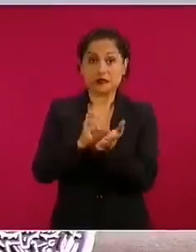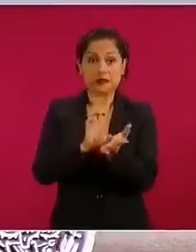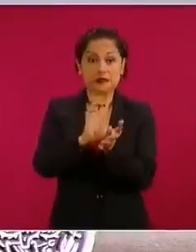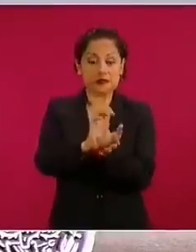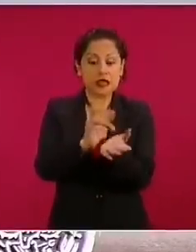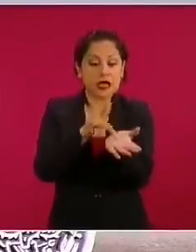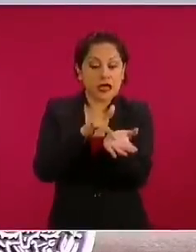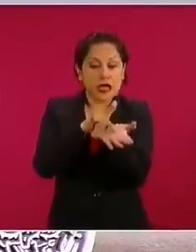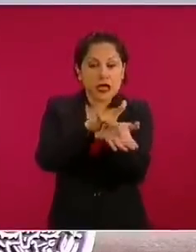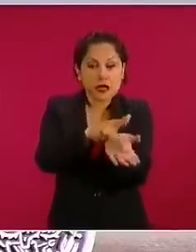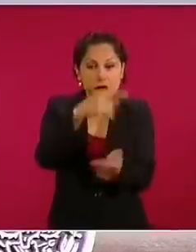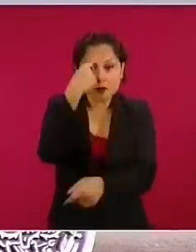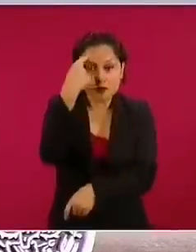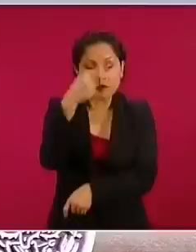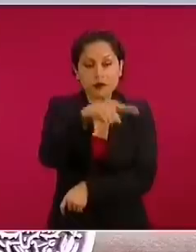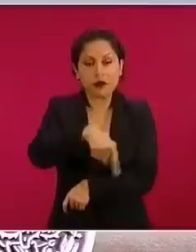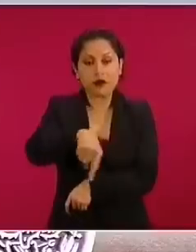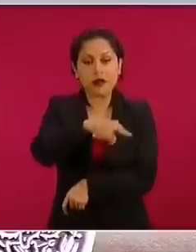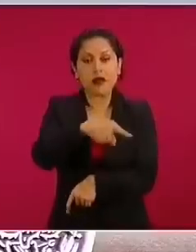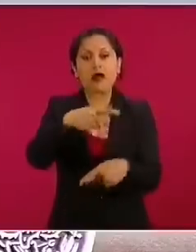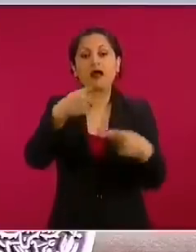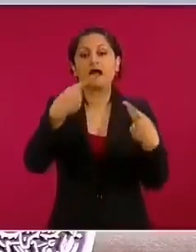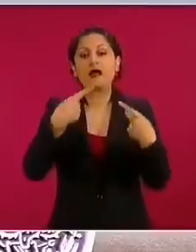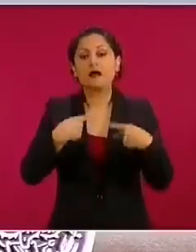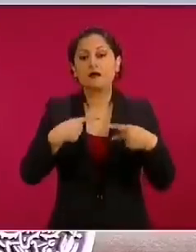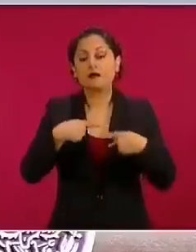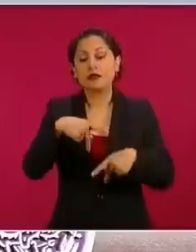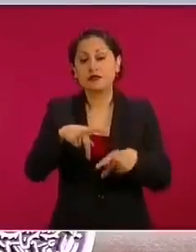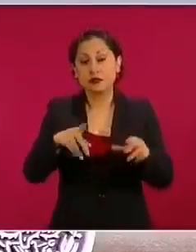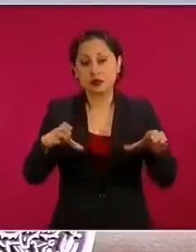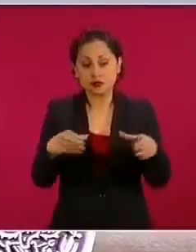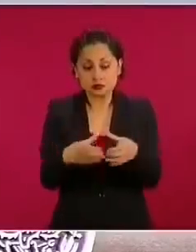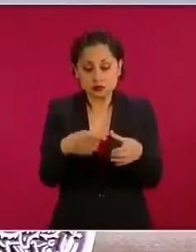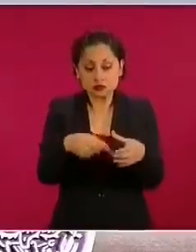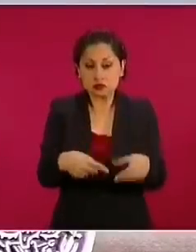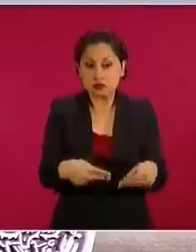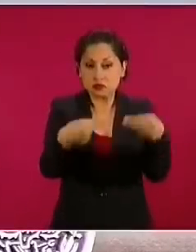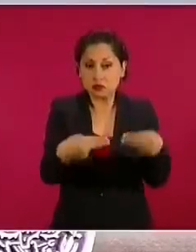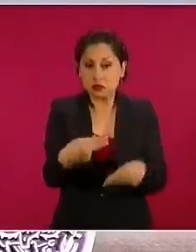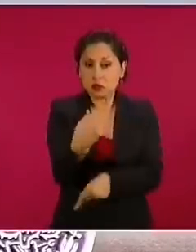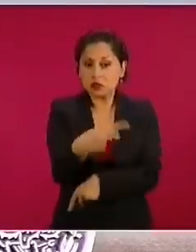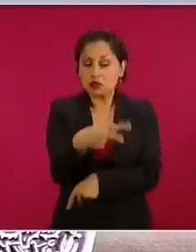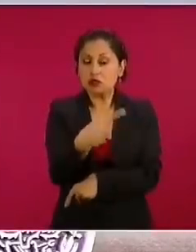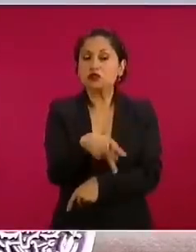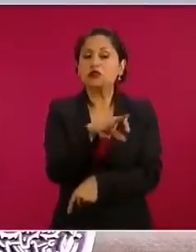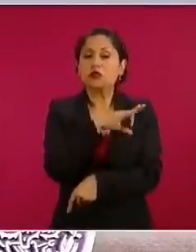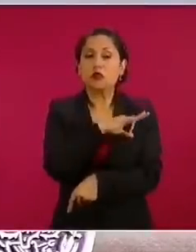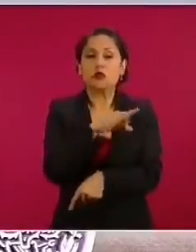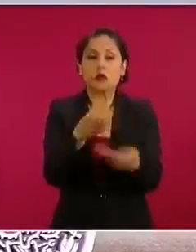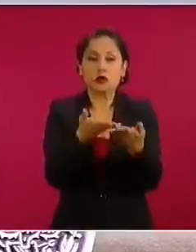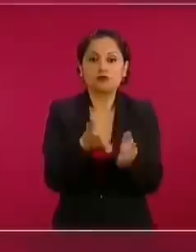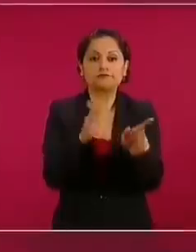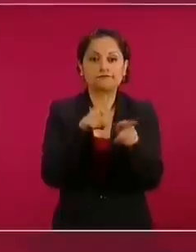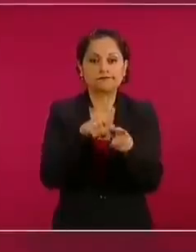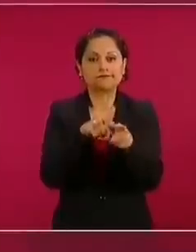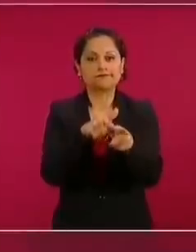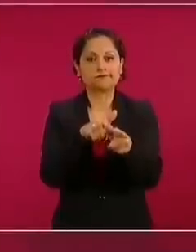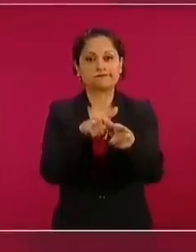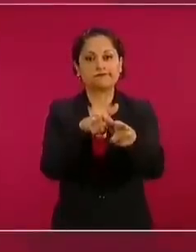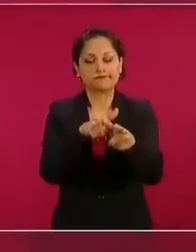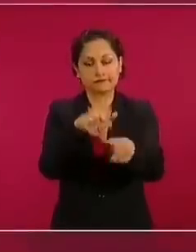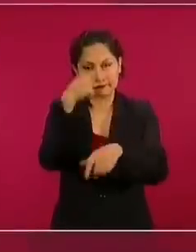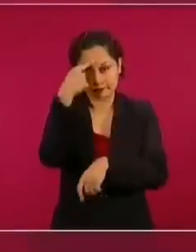productiva, a que pueda mantener el empleo, que puedan seguir abiertas las negociaciones en las